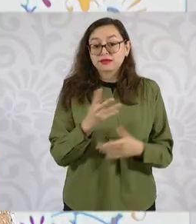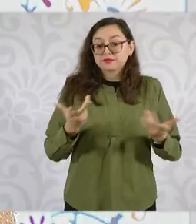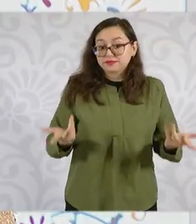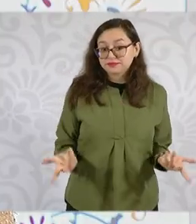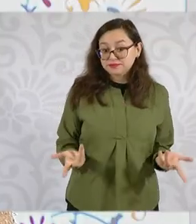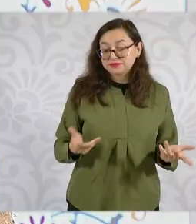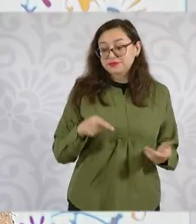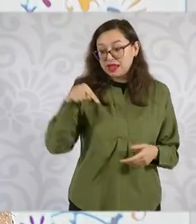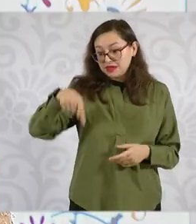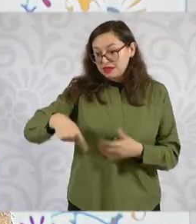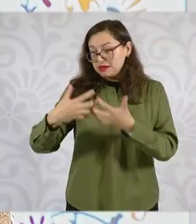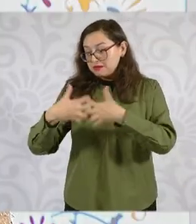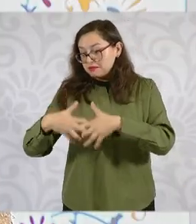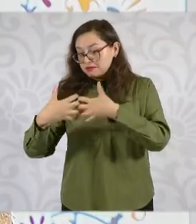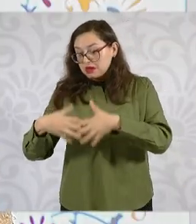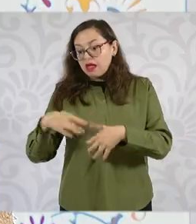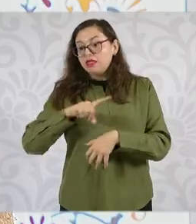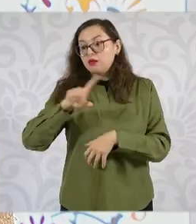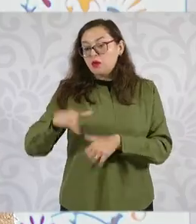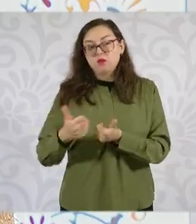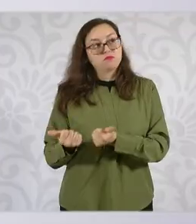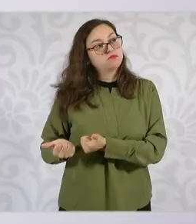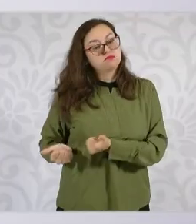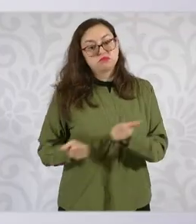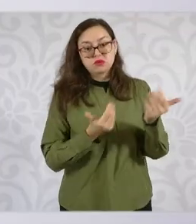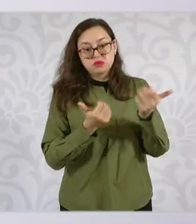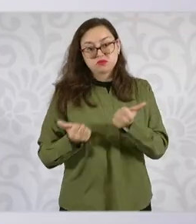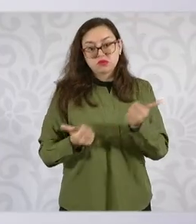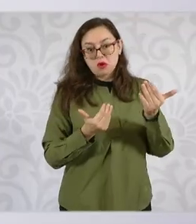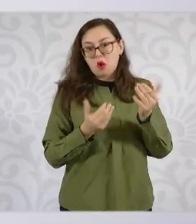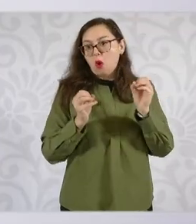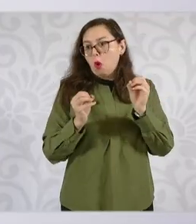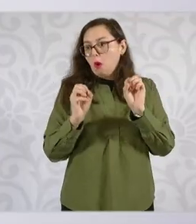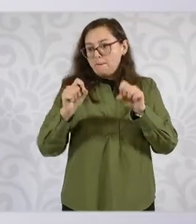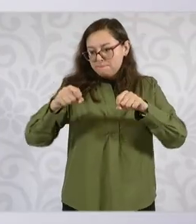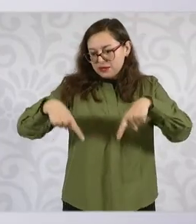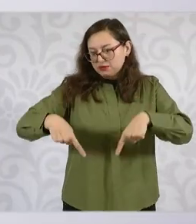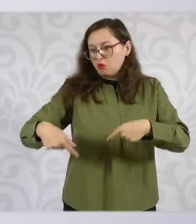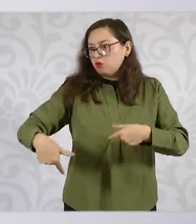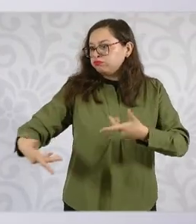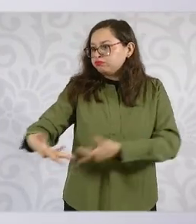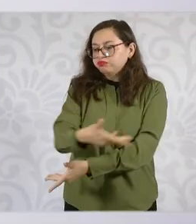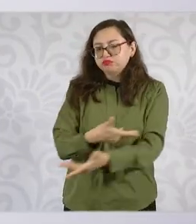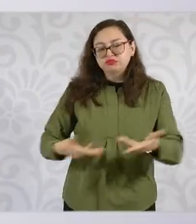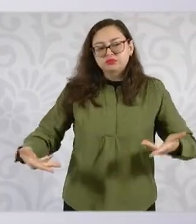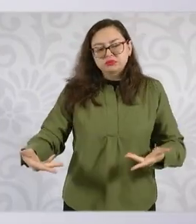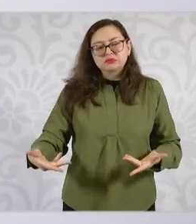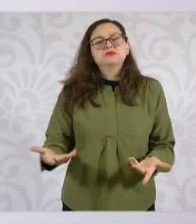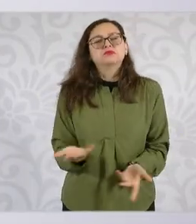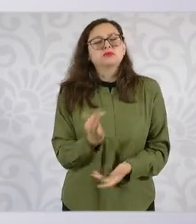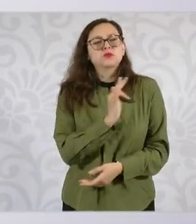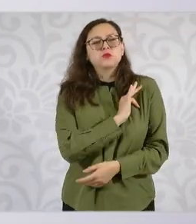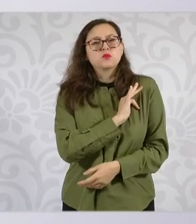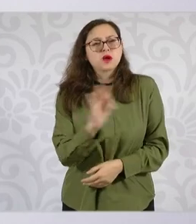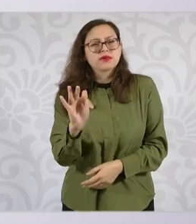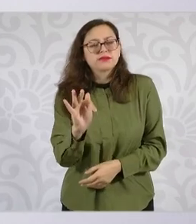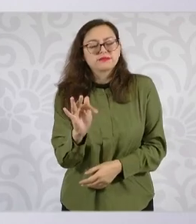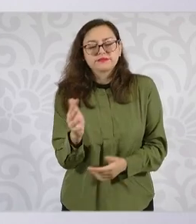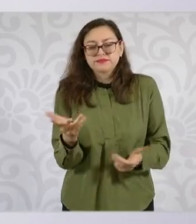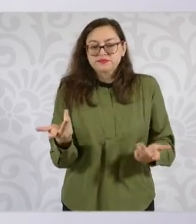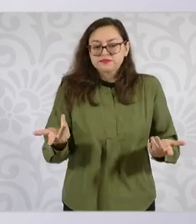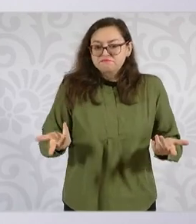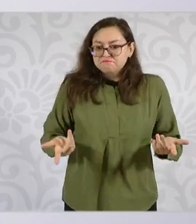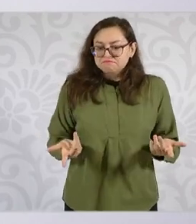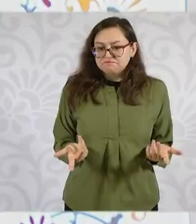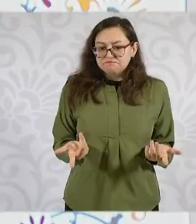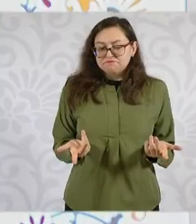incluso tener producción para el mercado nacional. ¿Cómo generar las condiciones para que